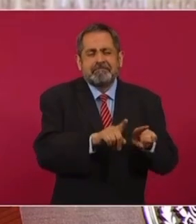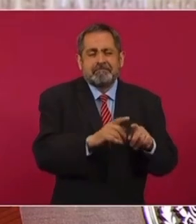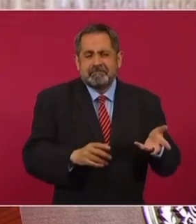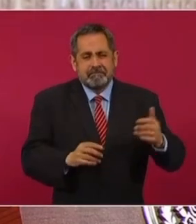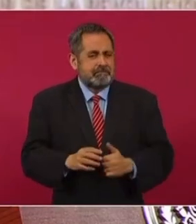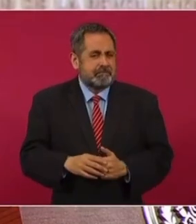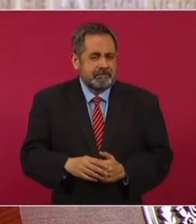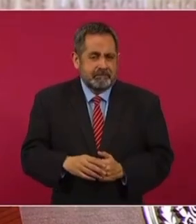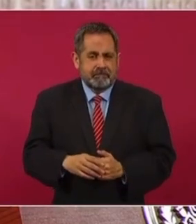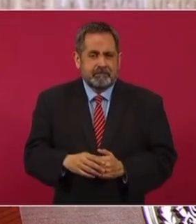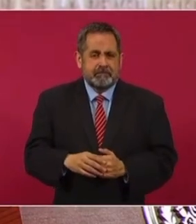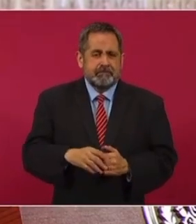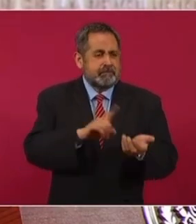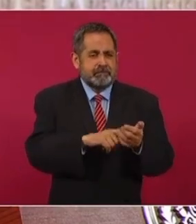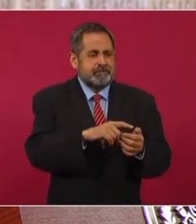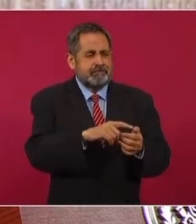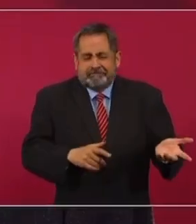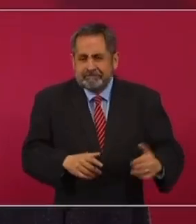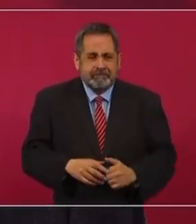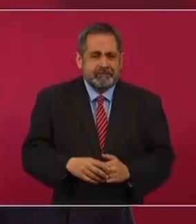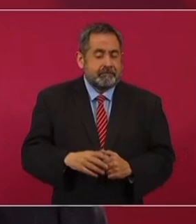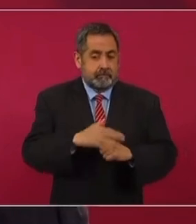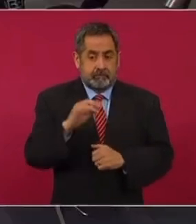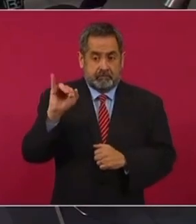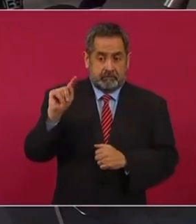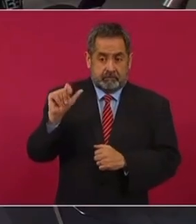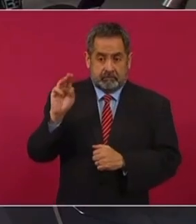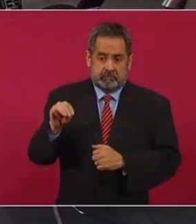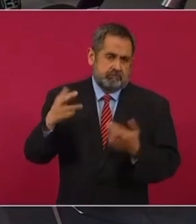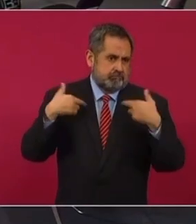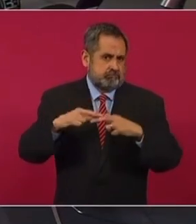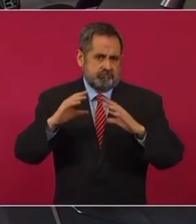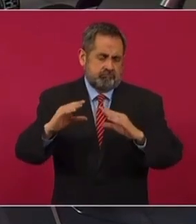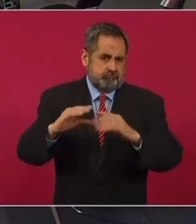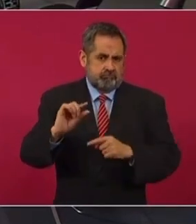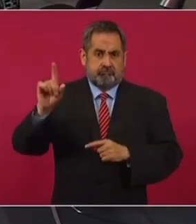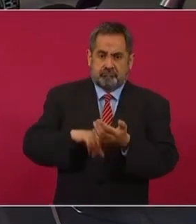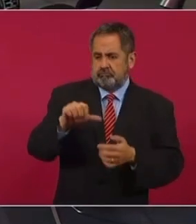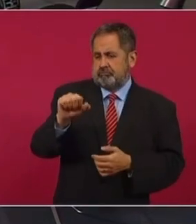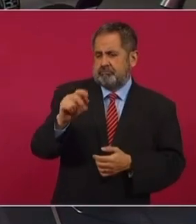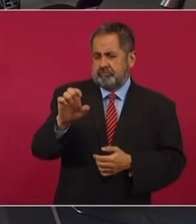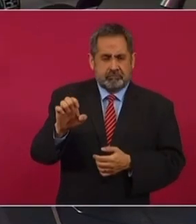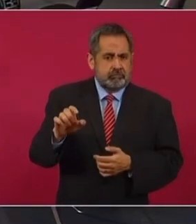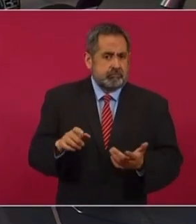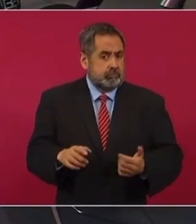de segunda, porque Litán tenía de maestros a Azte,